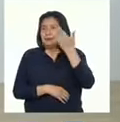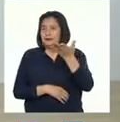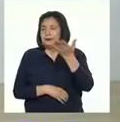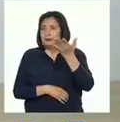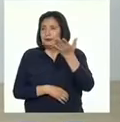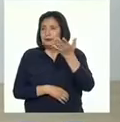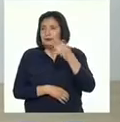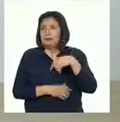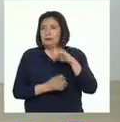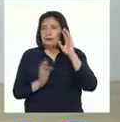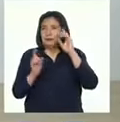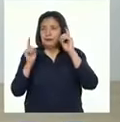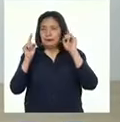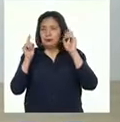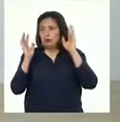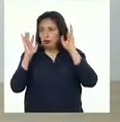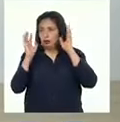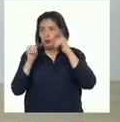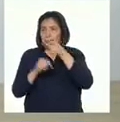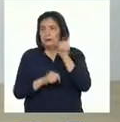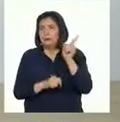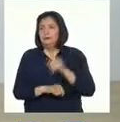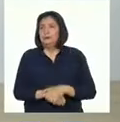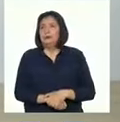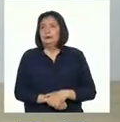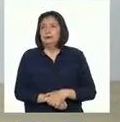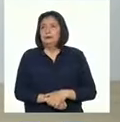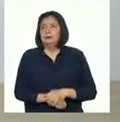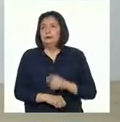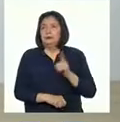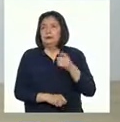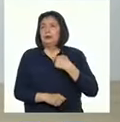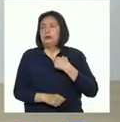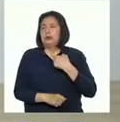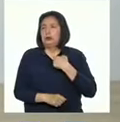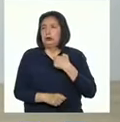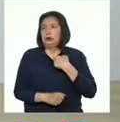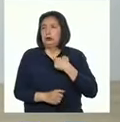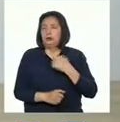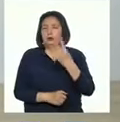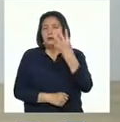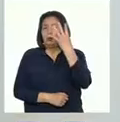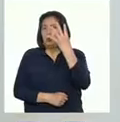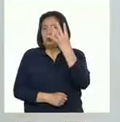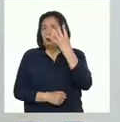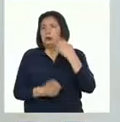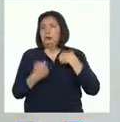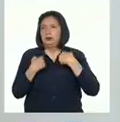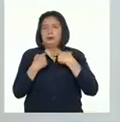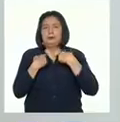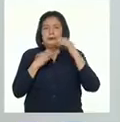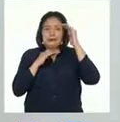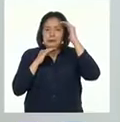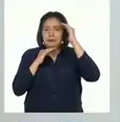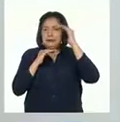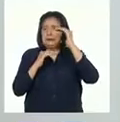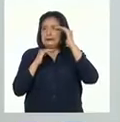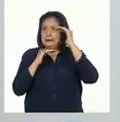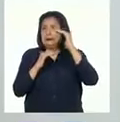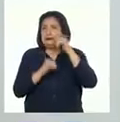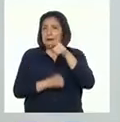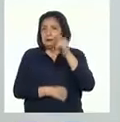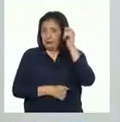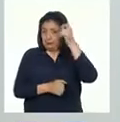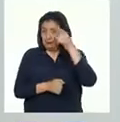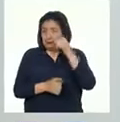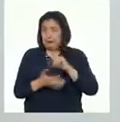¡boom! Para voltear ambas manos así en diagonal. Y voy a sacar cuatro veces mi cabeza hacia adelante. ¿Sí?